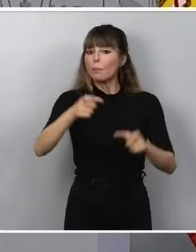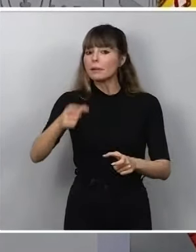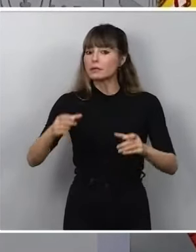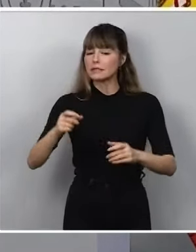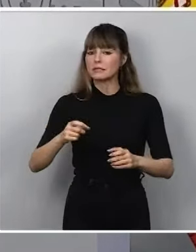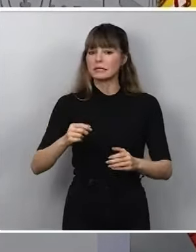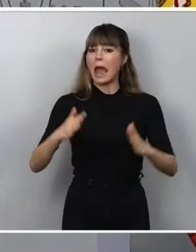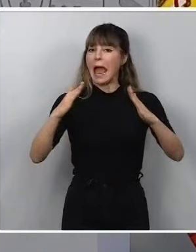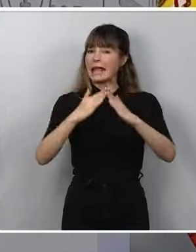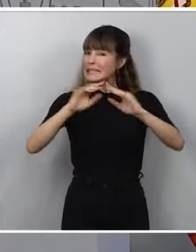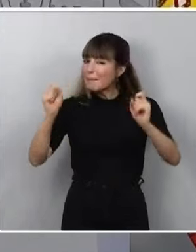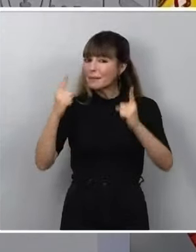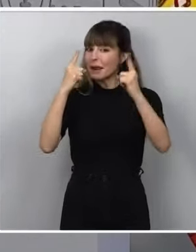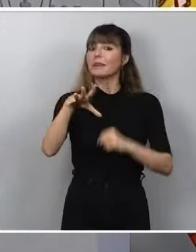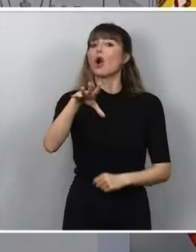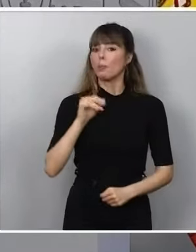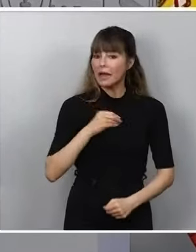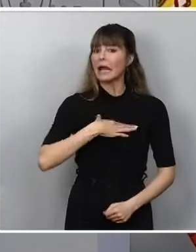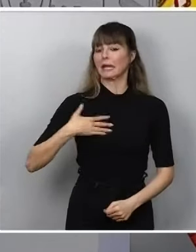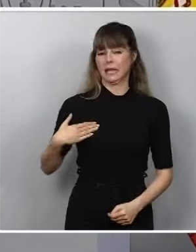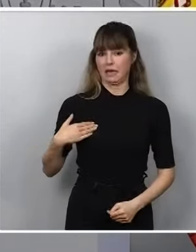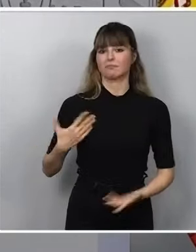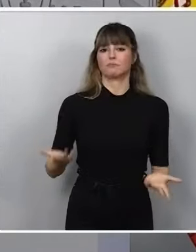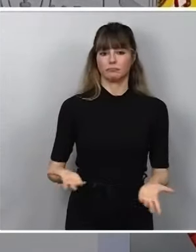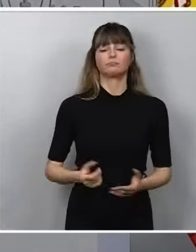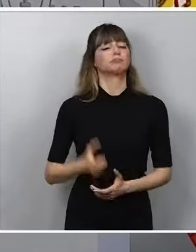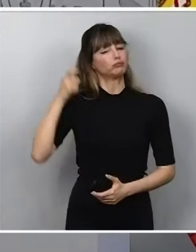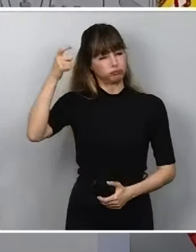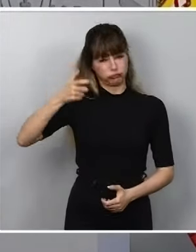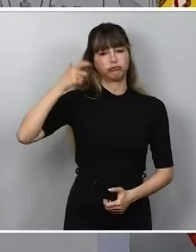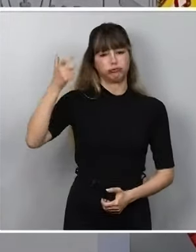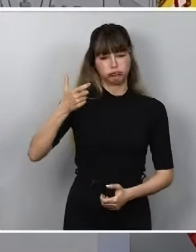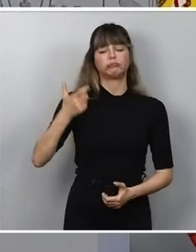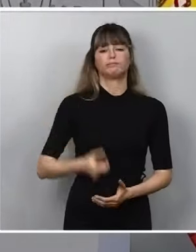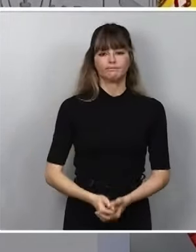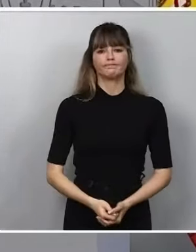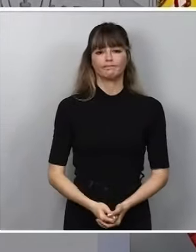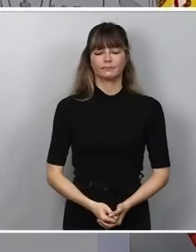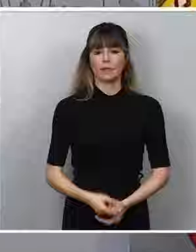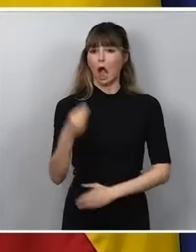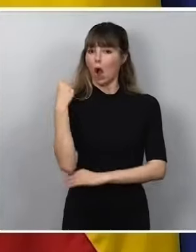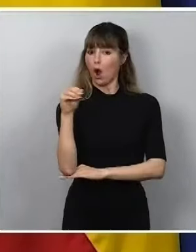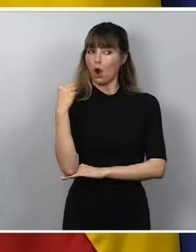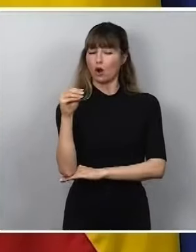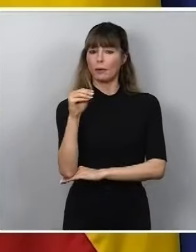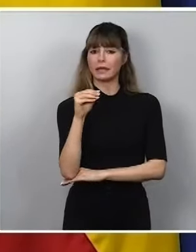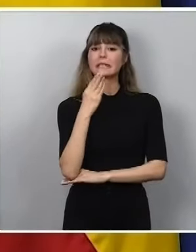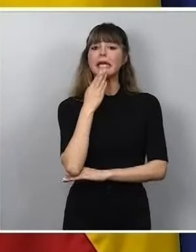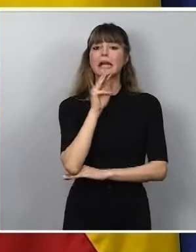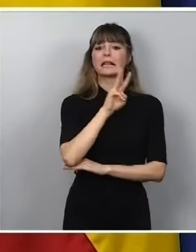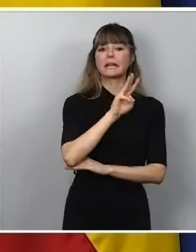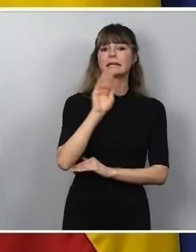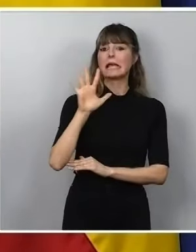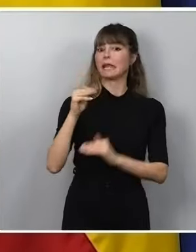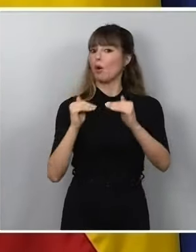la compra de su primera vivienda para que sea habitual y permanente. Serán para los jóvenes de no más de 35 años